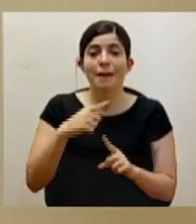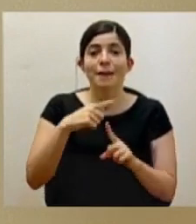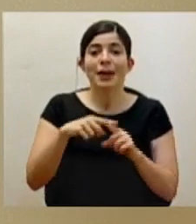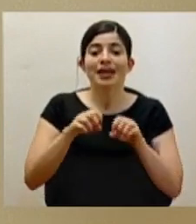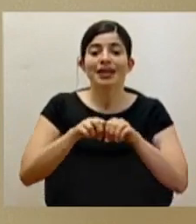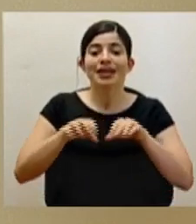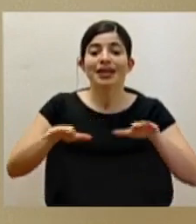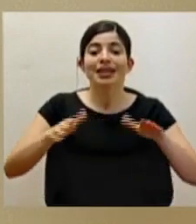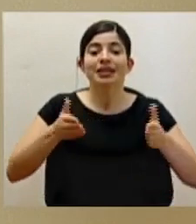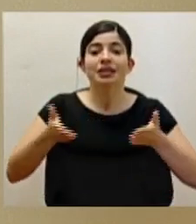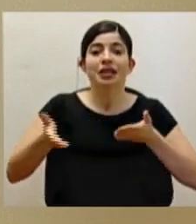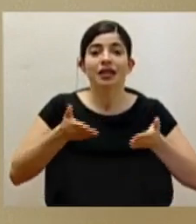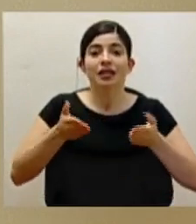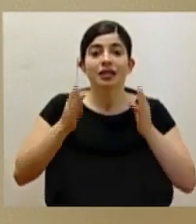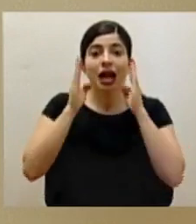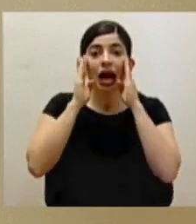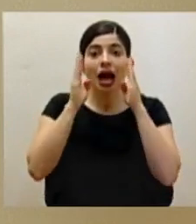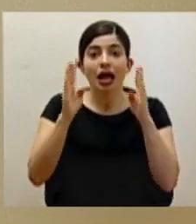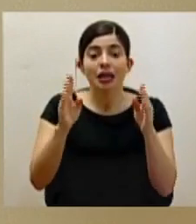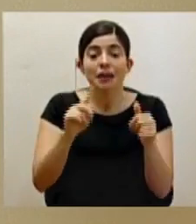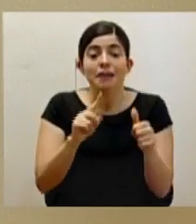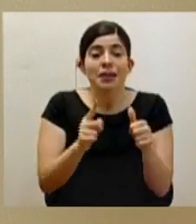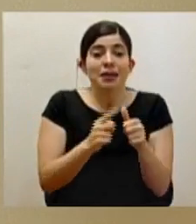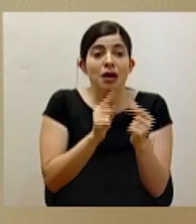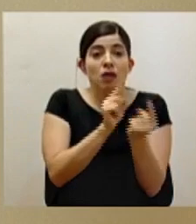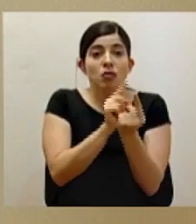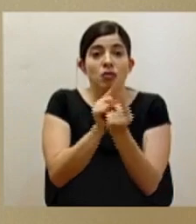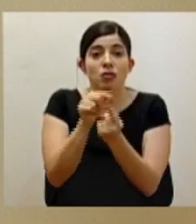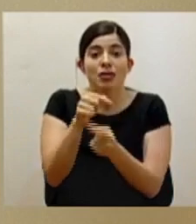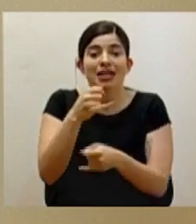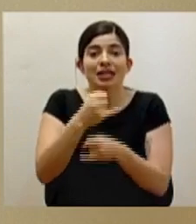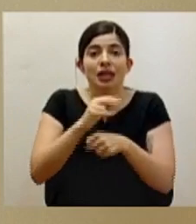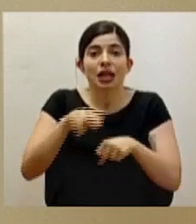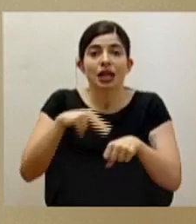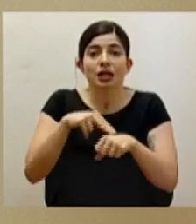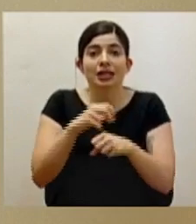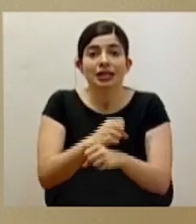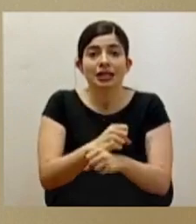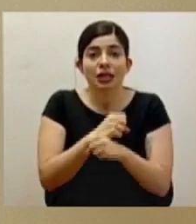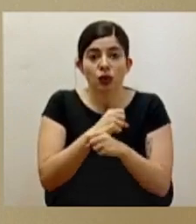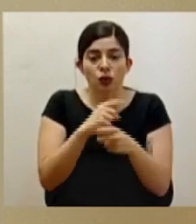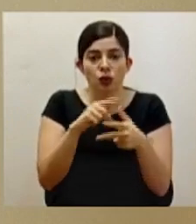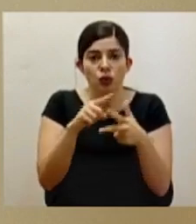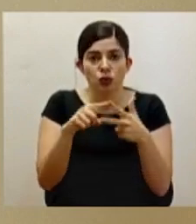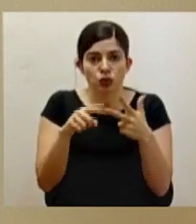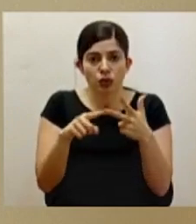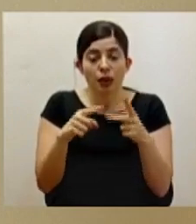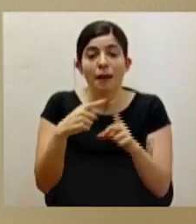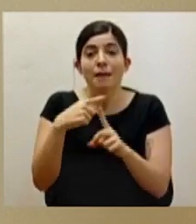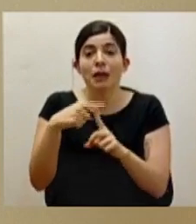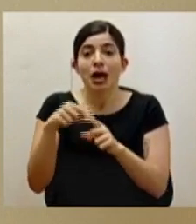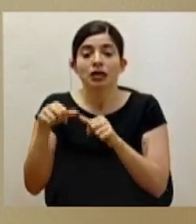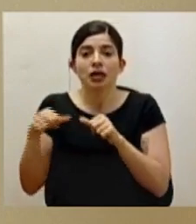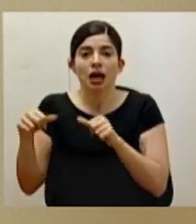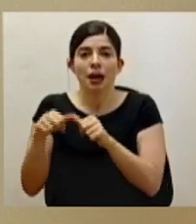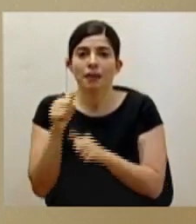Red de Servicios de Atención Directa en primera línea del Instituto Nacional de Seguros, además del sector privado.